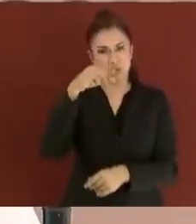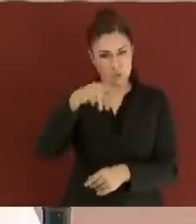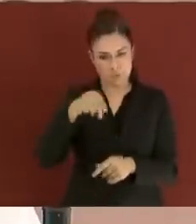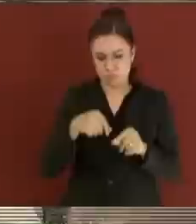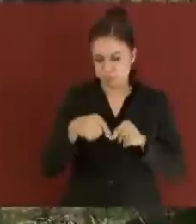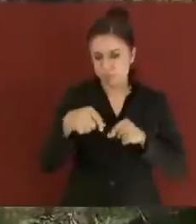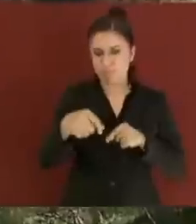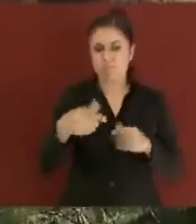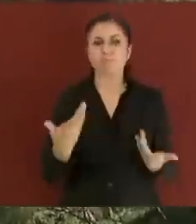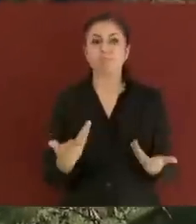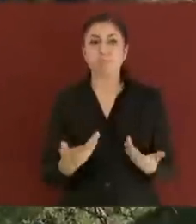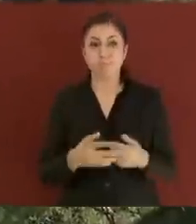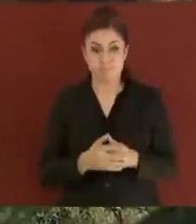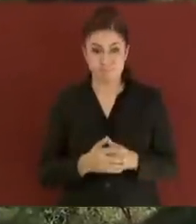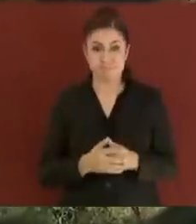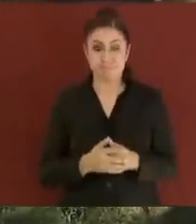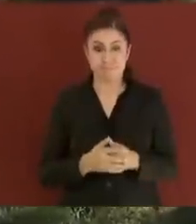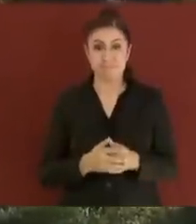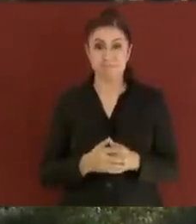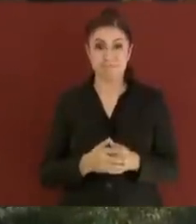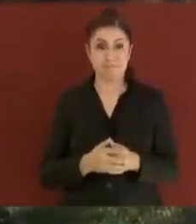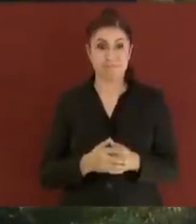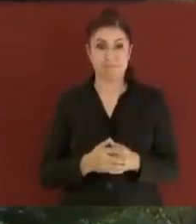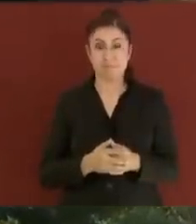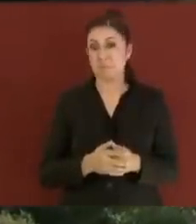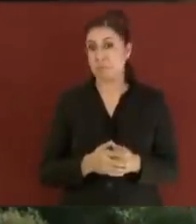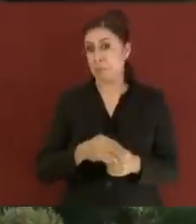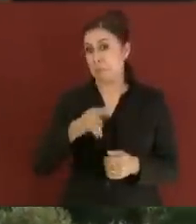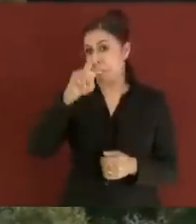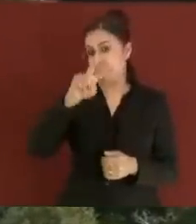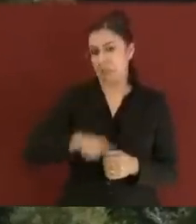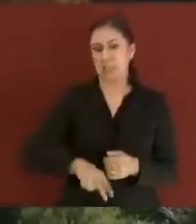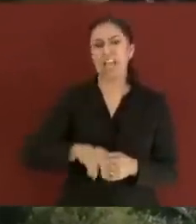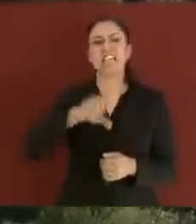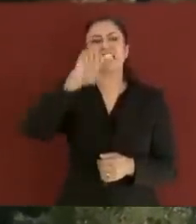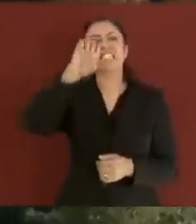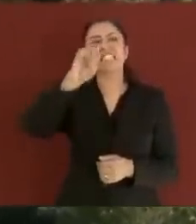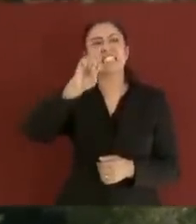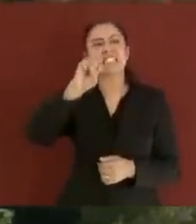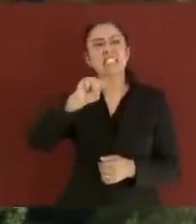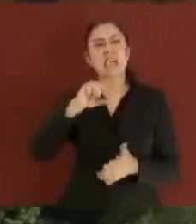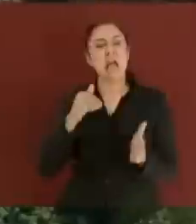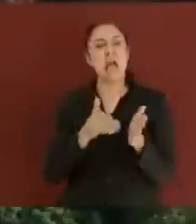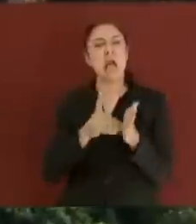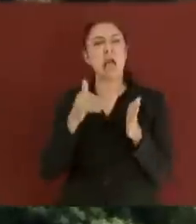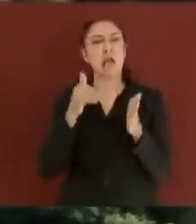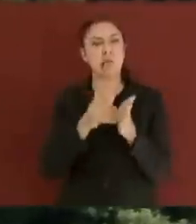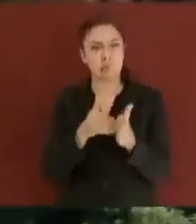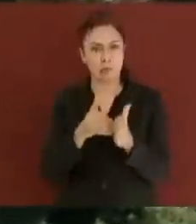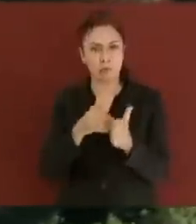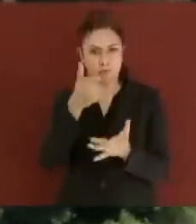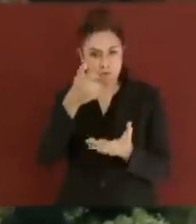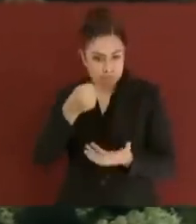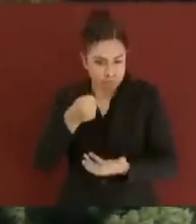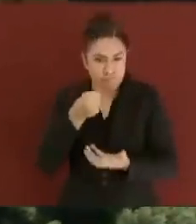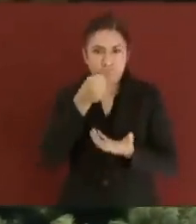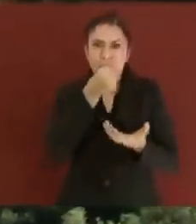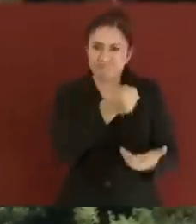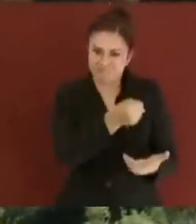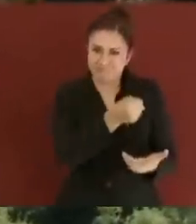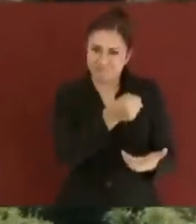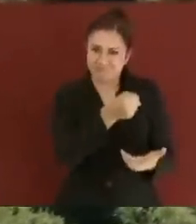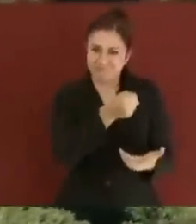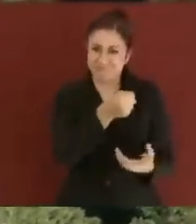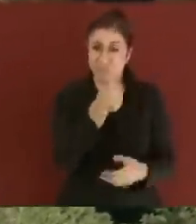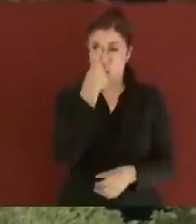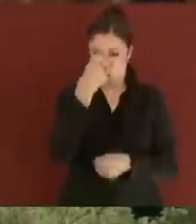Se liberaron 60 millones de pesos. El año próximo se va